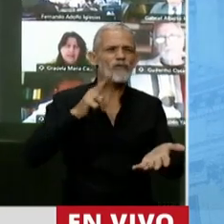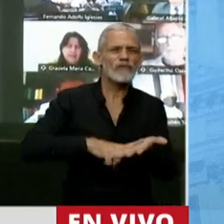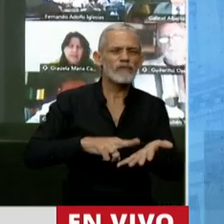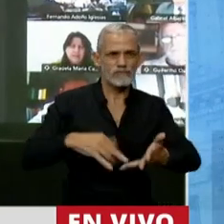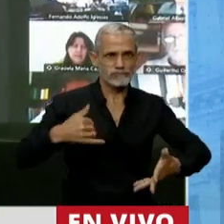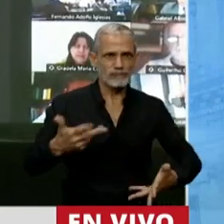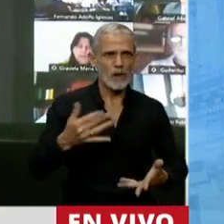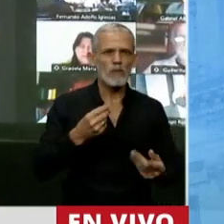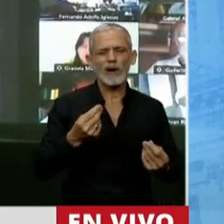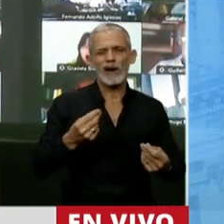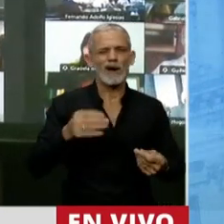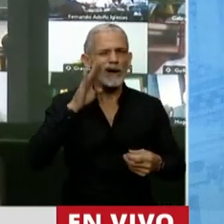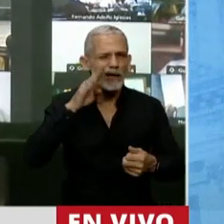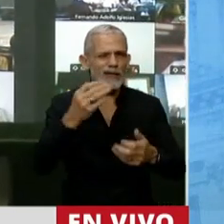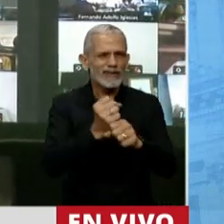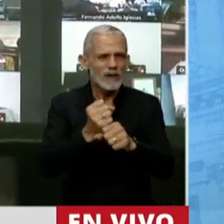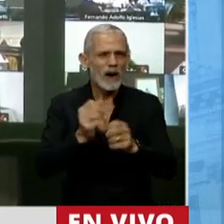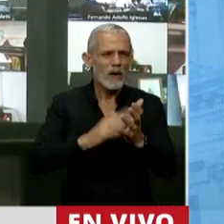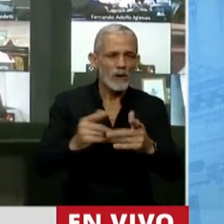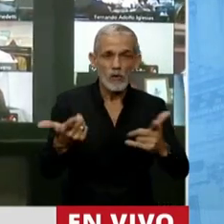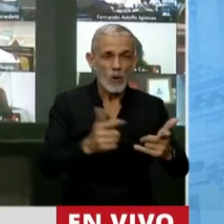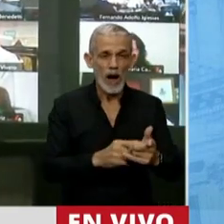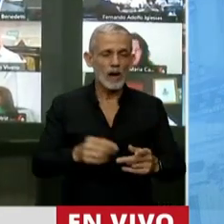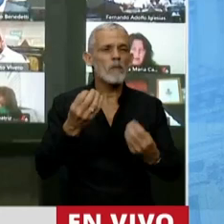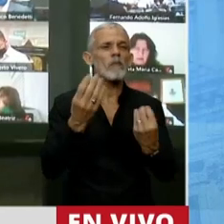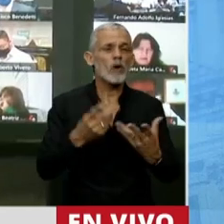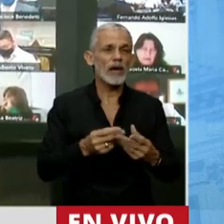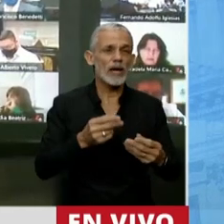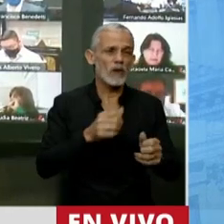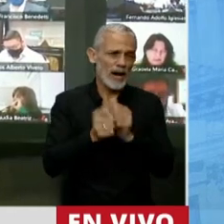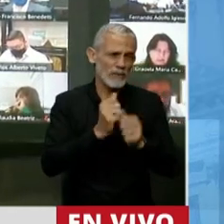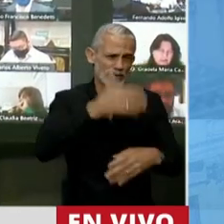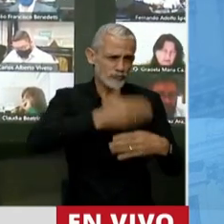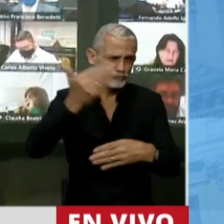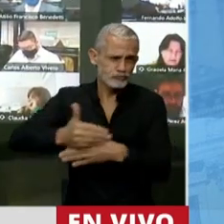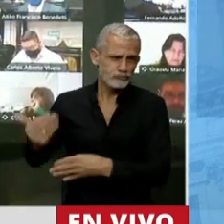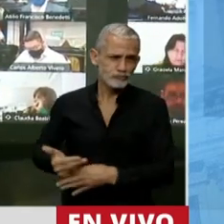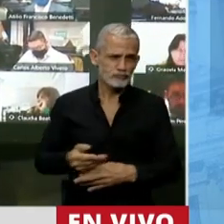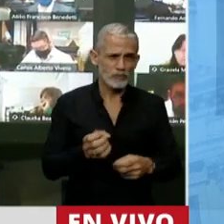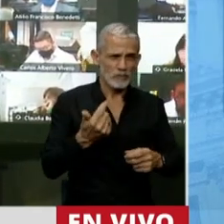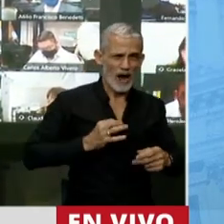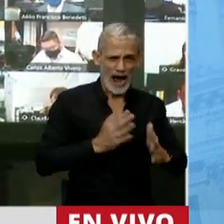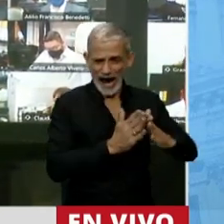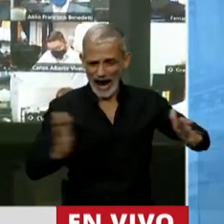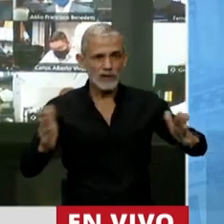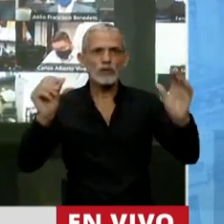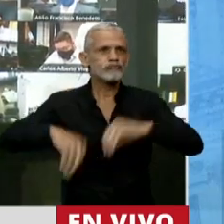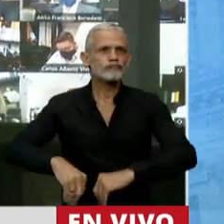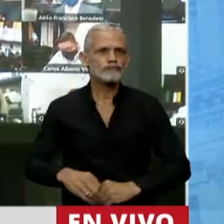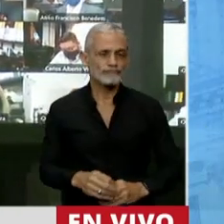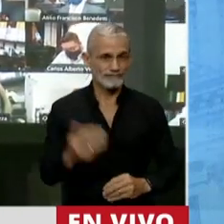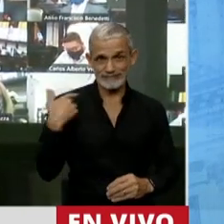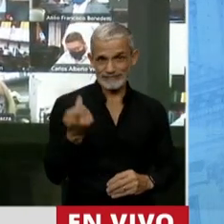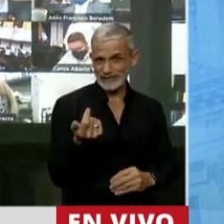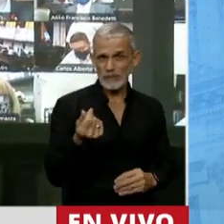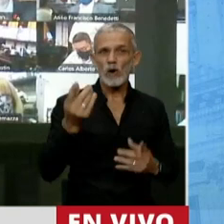Por el nivel de informalidad creciente. Por la mortandad de las empresas en los primeros años de creación. Y ahora, reciente, en